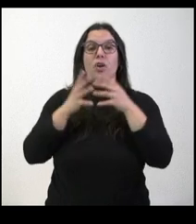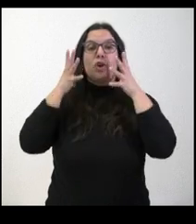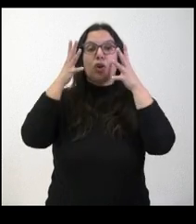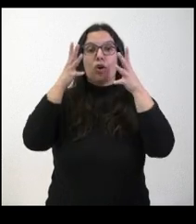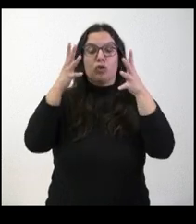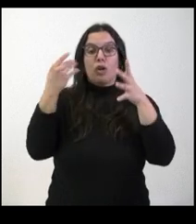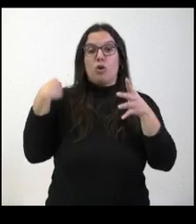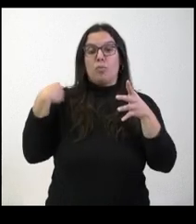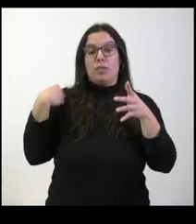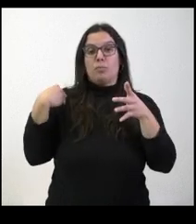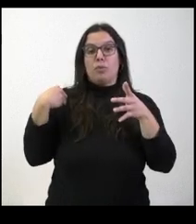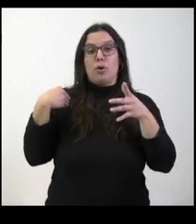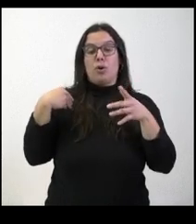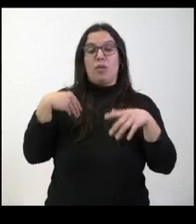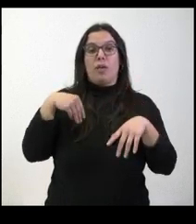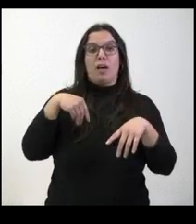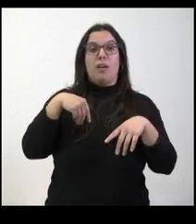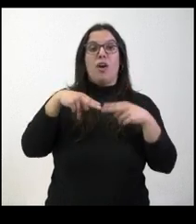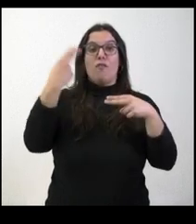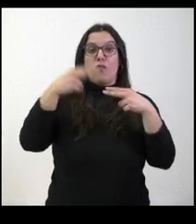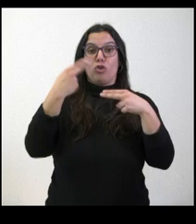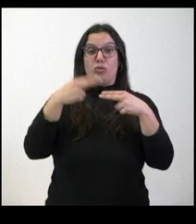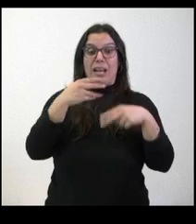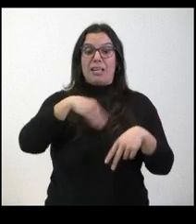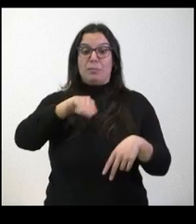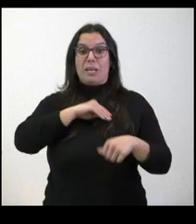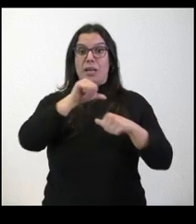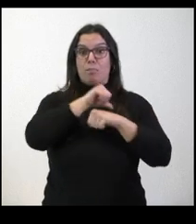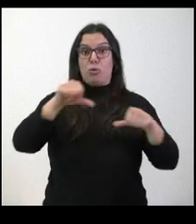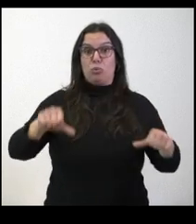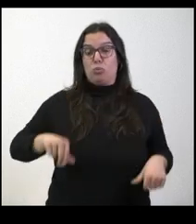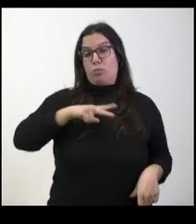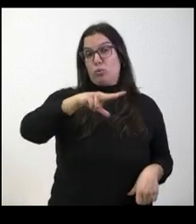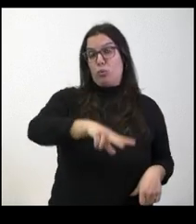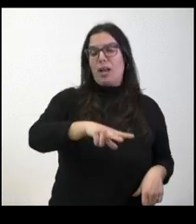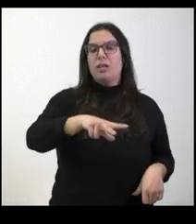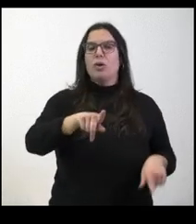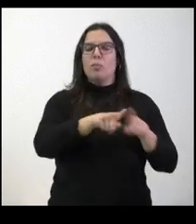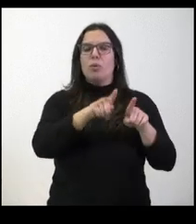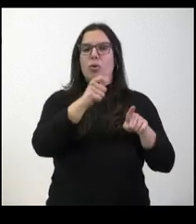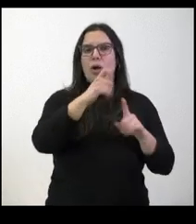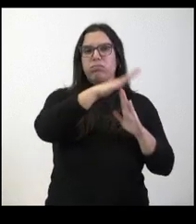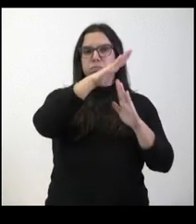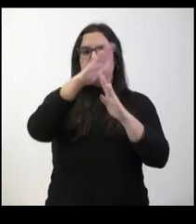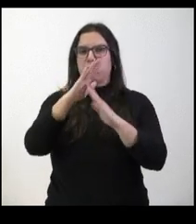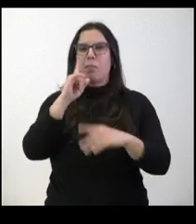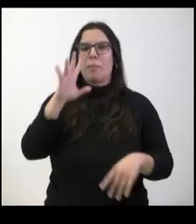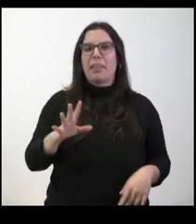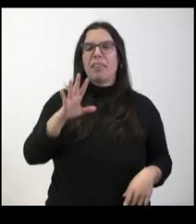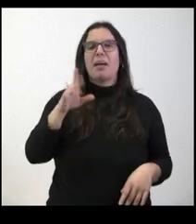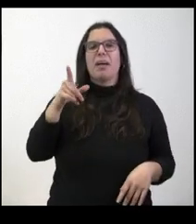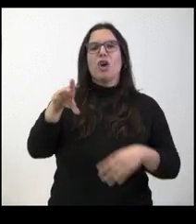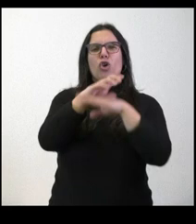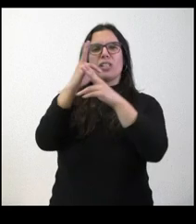denuncia que está muy atascada la cooperación transfronteriza entre España y Portugal. Creo que la Consejería de Hacienda está diseñando ahora los fondos estos